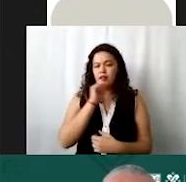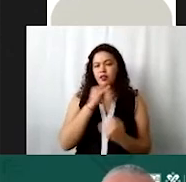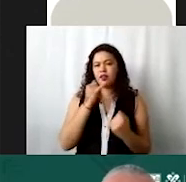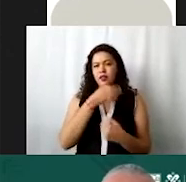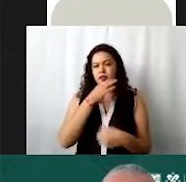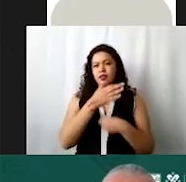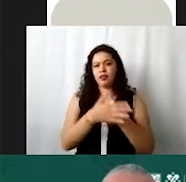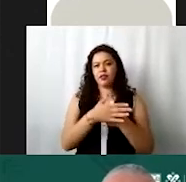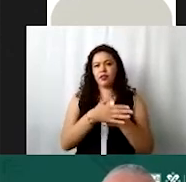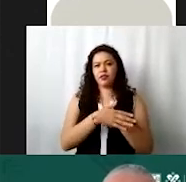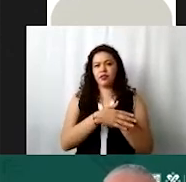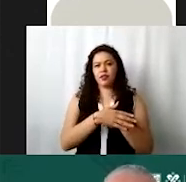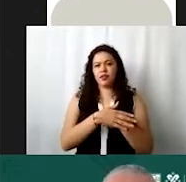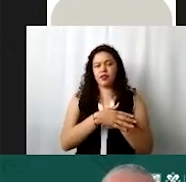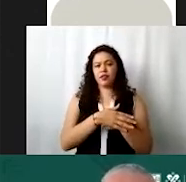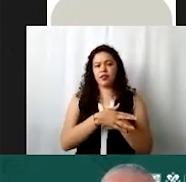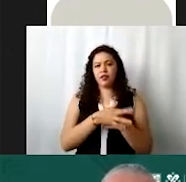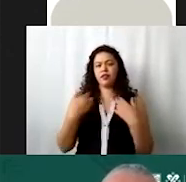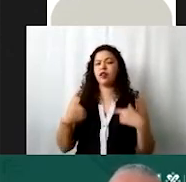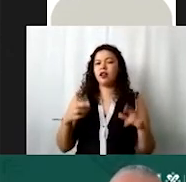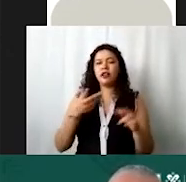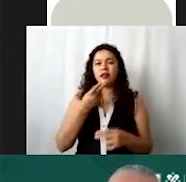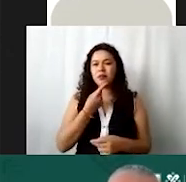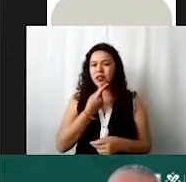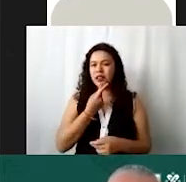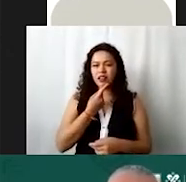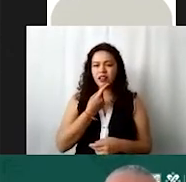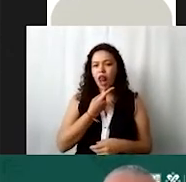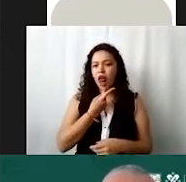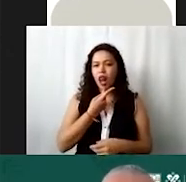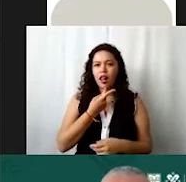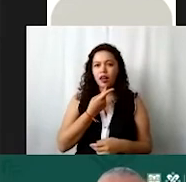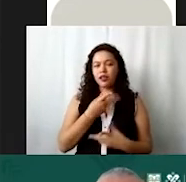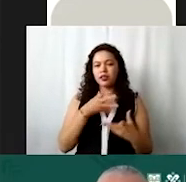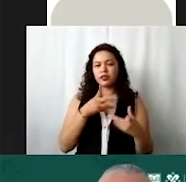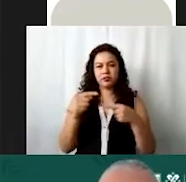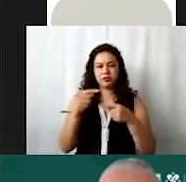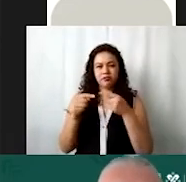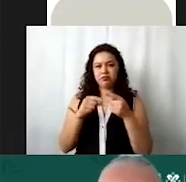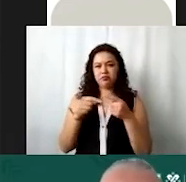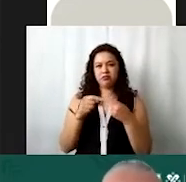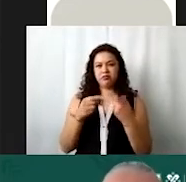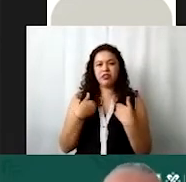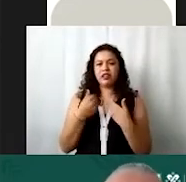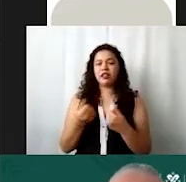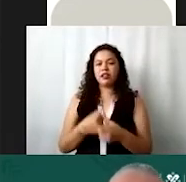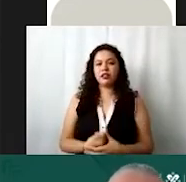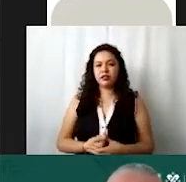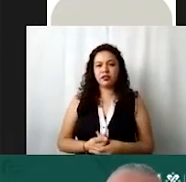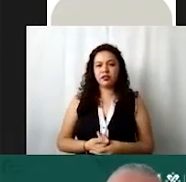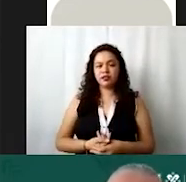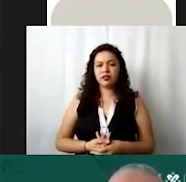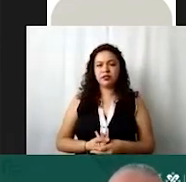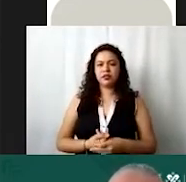el poder de este nuevo representante legal facilita mucho las cosas en este sentido su hoja de